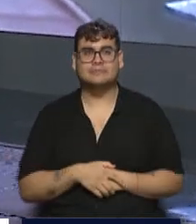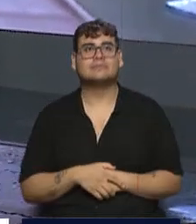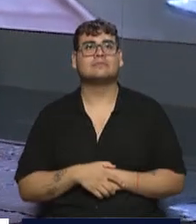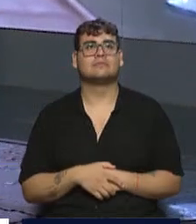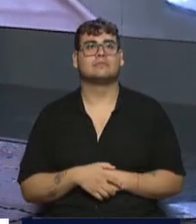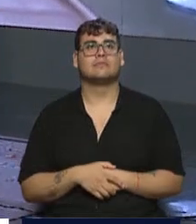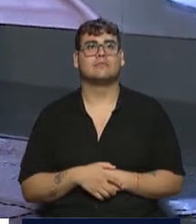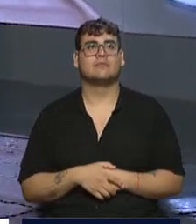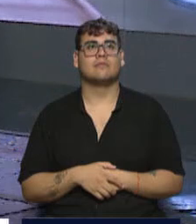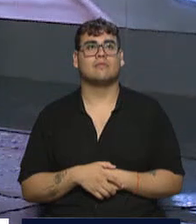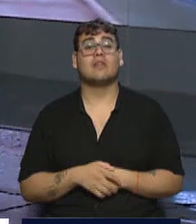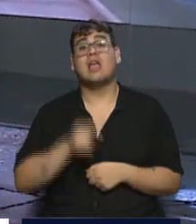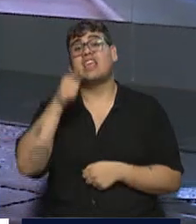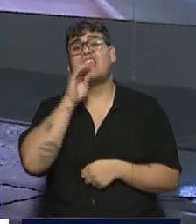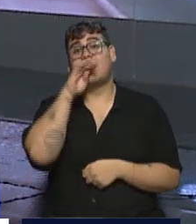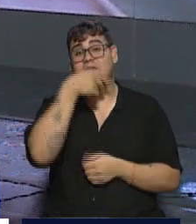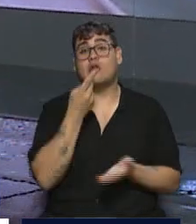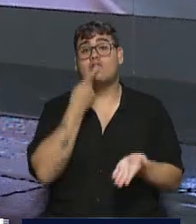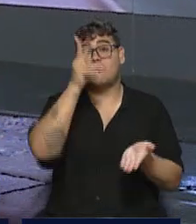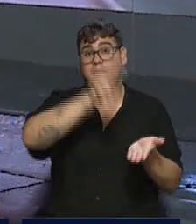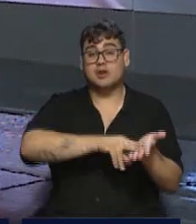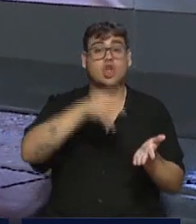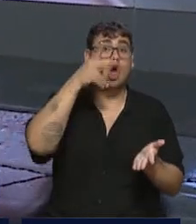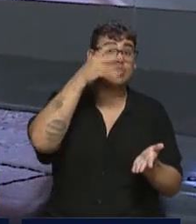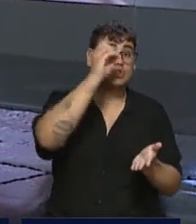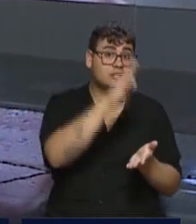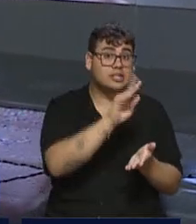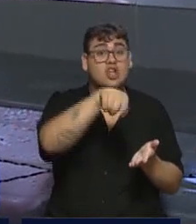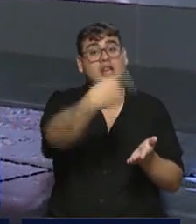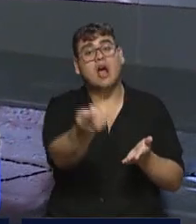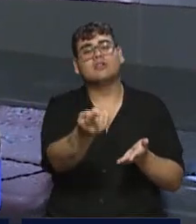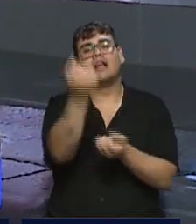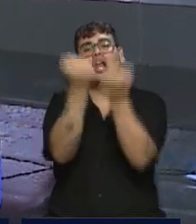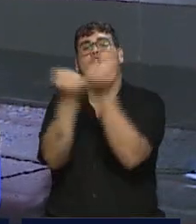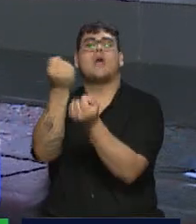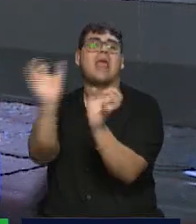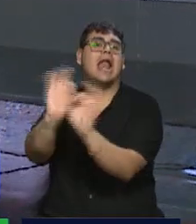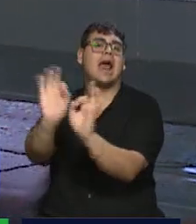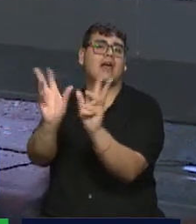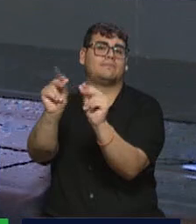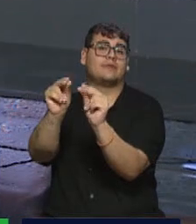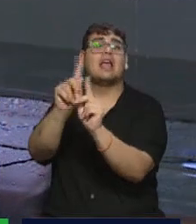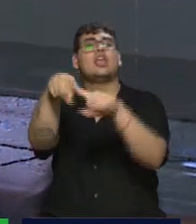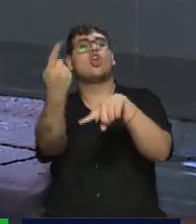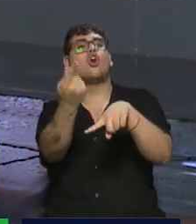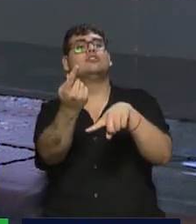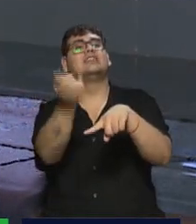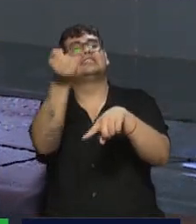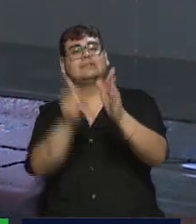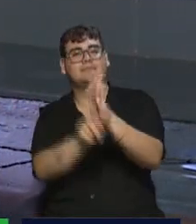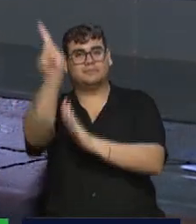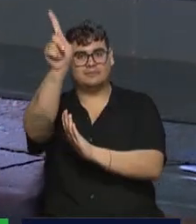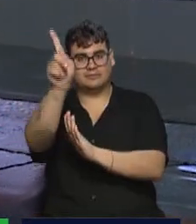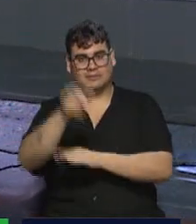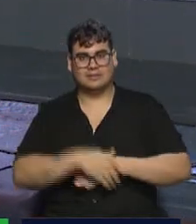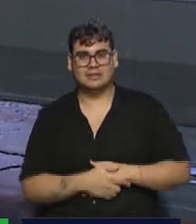le queda la retención del 8%, aunque al resto de las economías, cero. En algunas y en otras sube. Le subió al vino. Bueno,